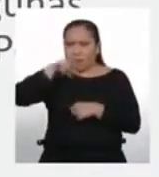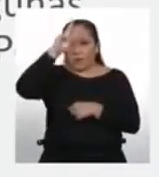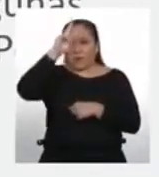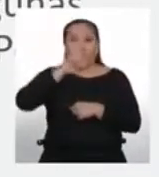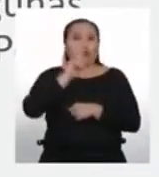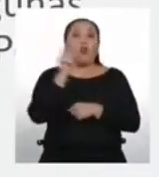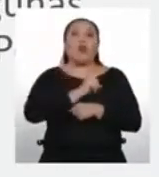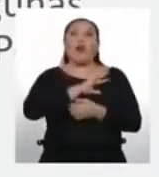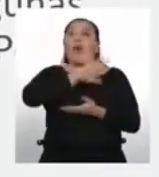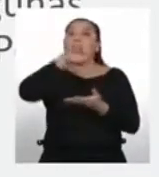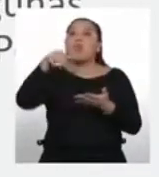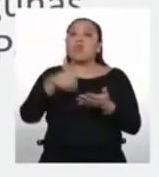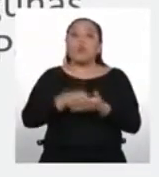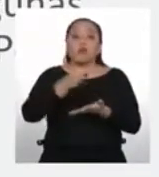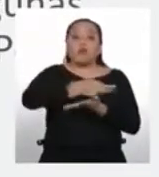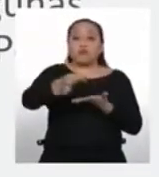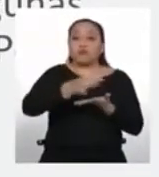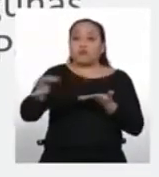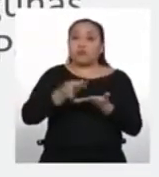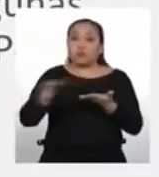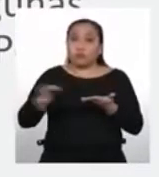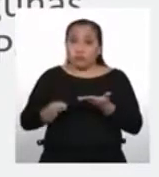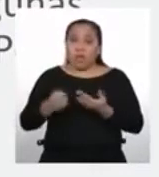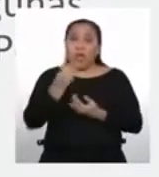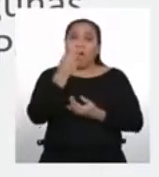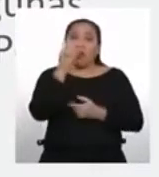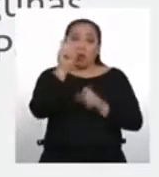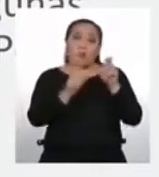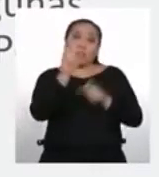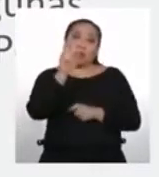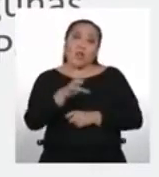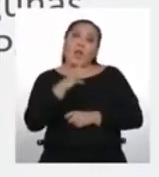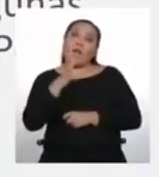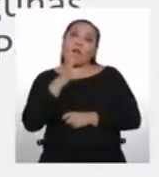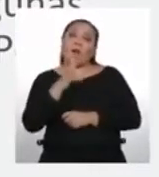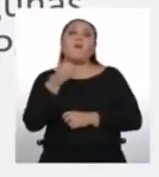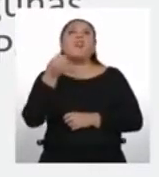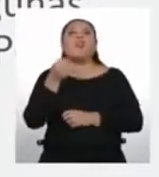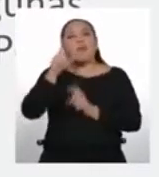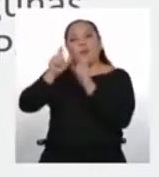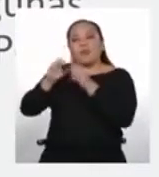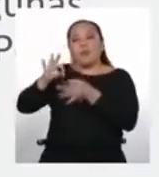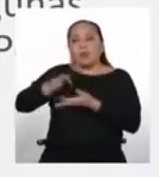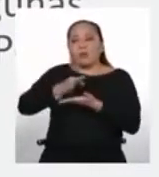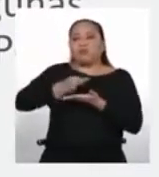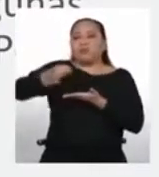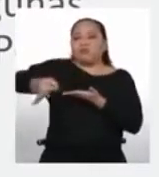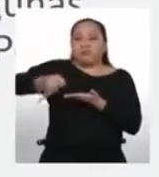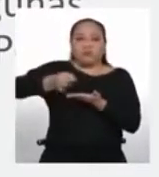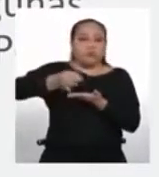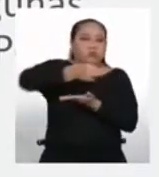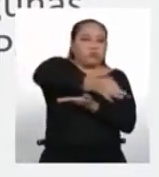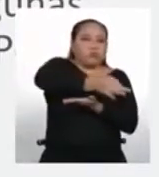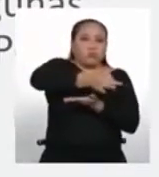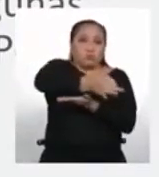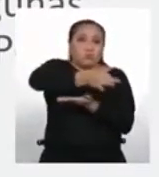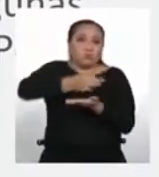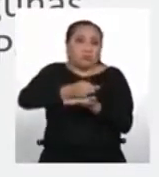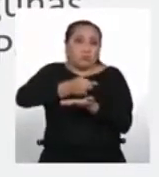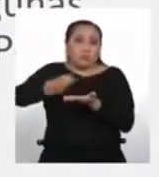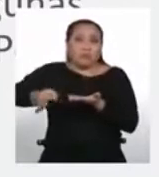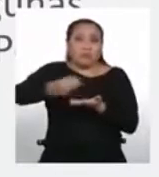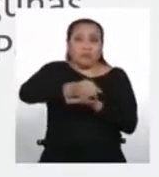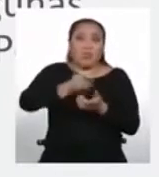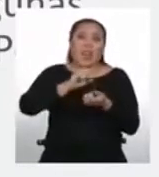departamentos del Perú existen hablantes de lenguas originarias, debido a las constantes migraciones de la población, que cambiaron su lugar de